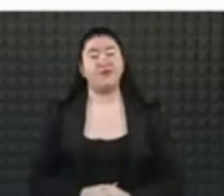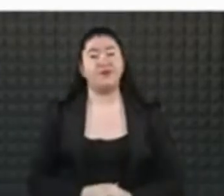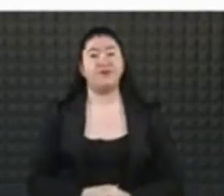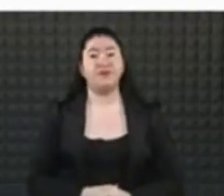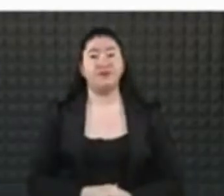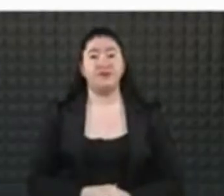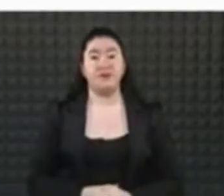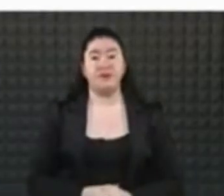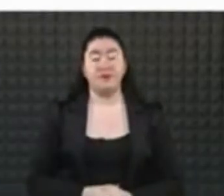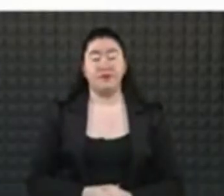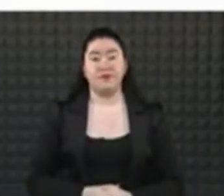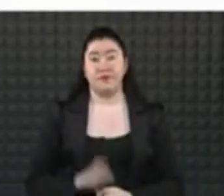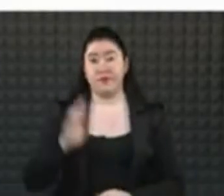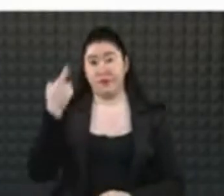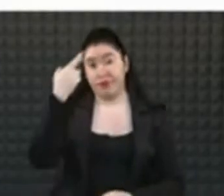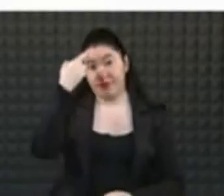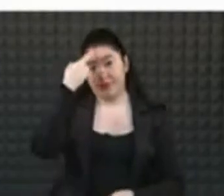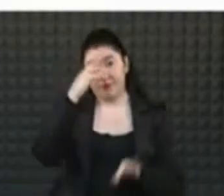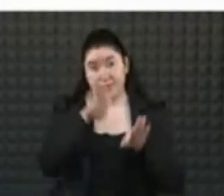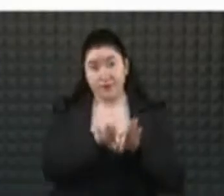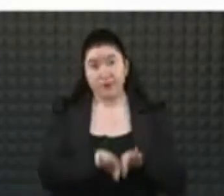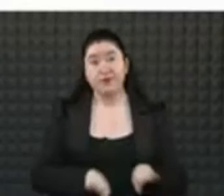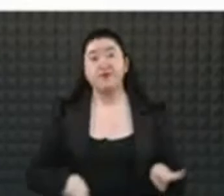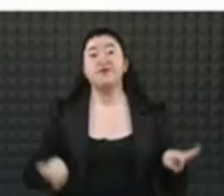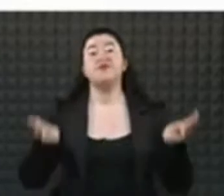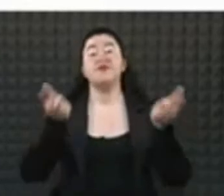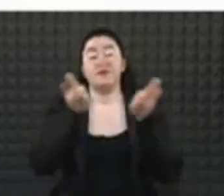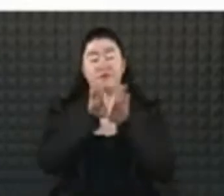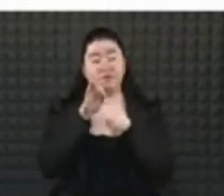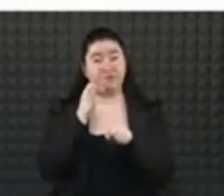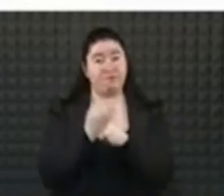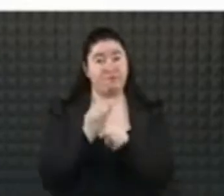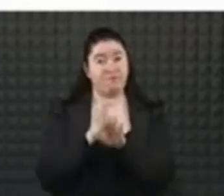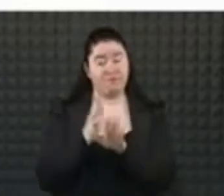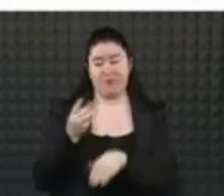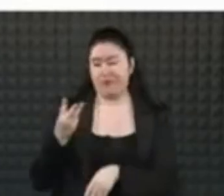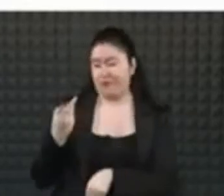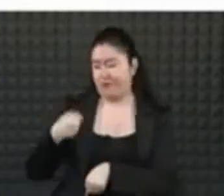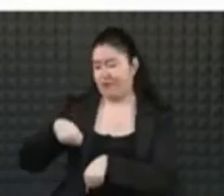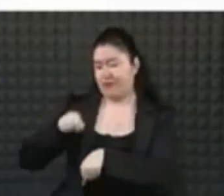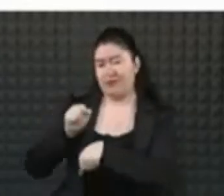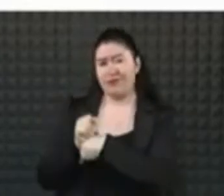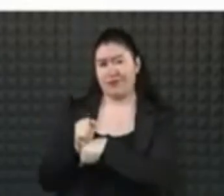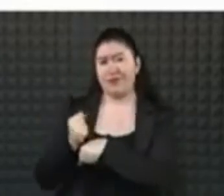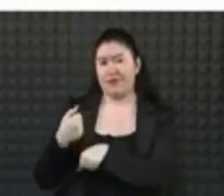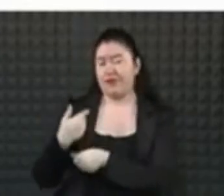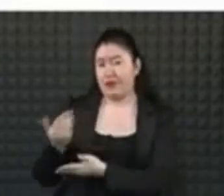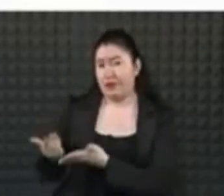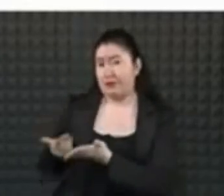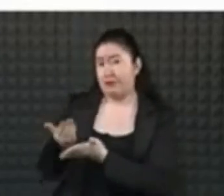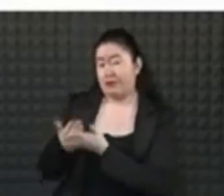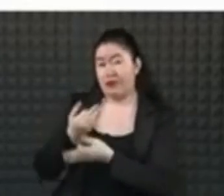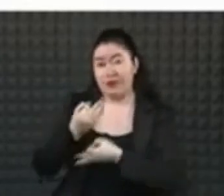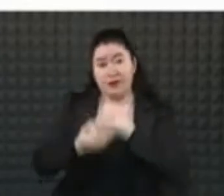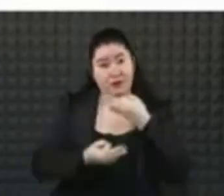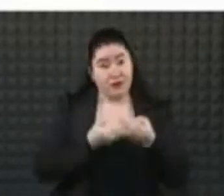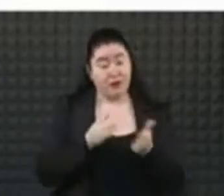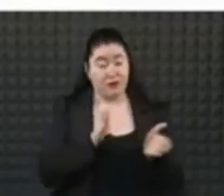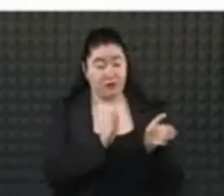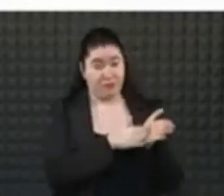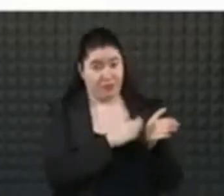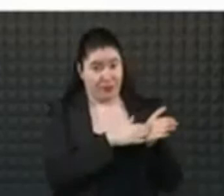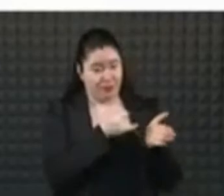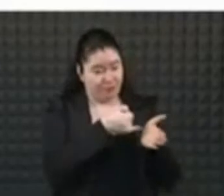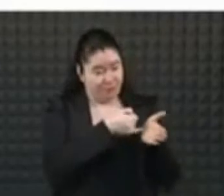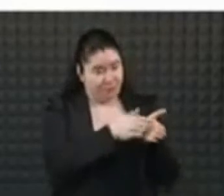Recuerden, es importante y estamos pidiendo desde hace ya tres semanas a toda la población que se vacune, llevar el expediente de